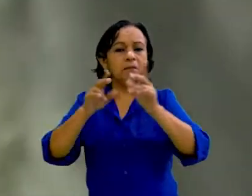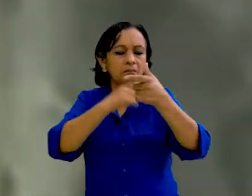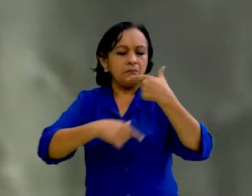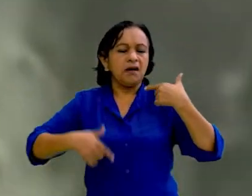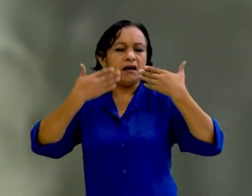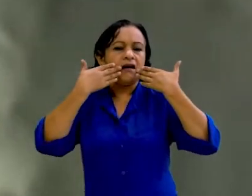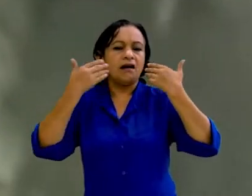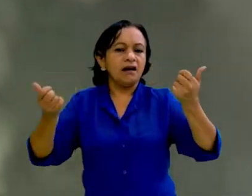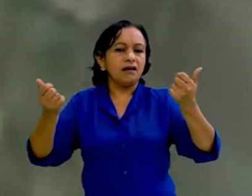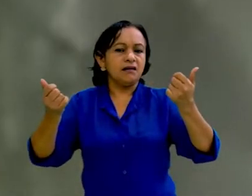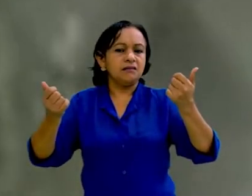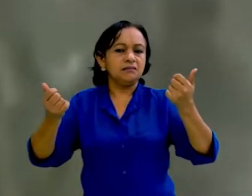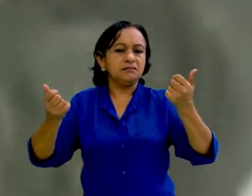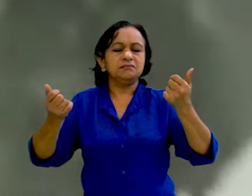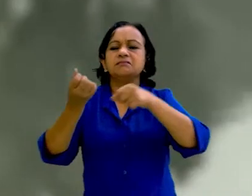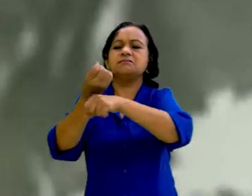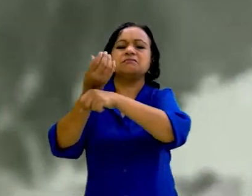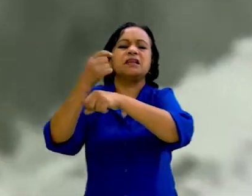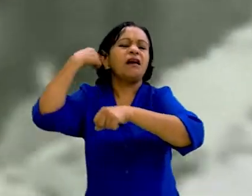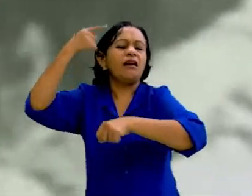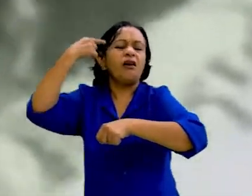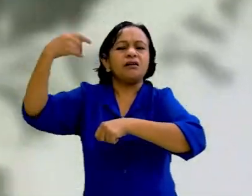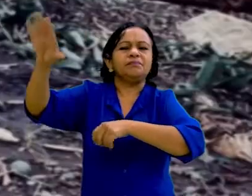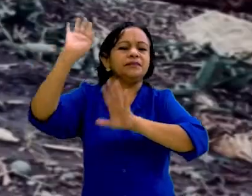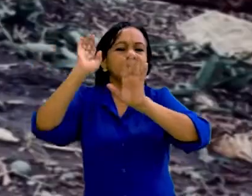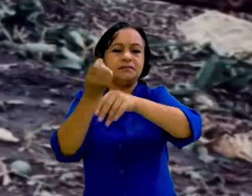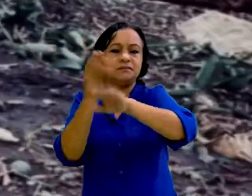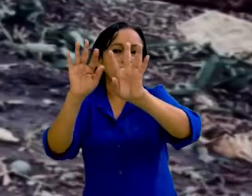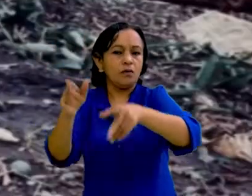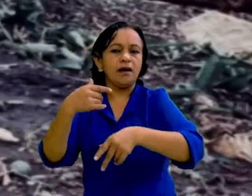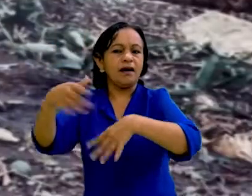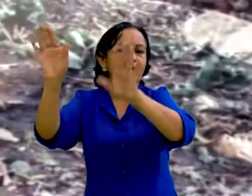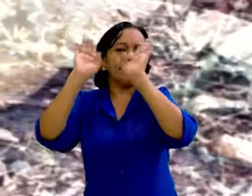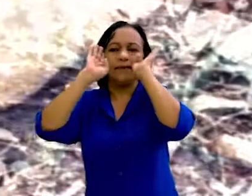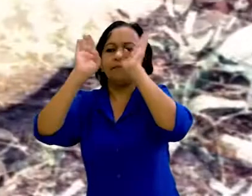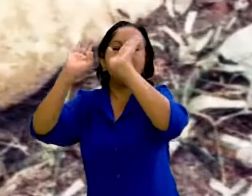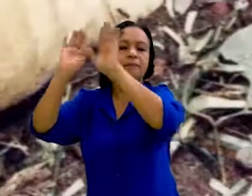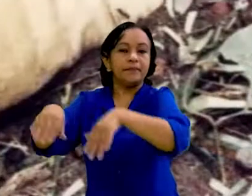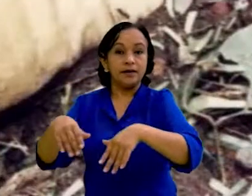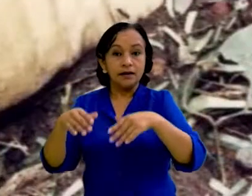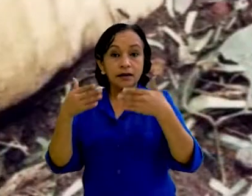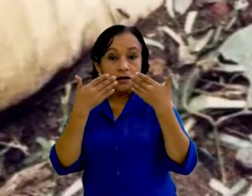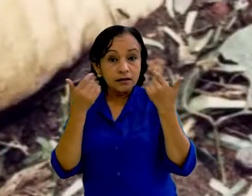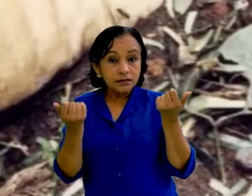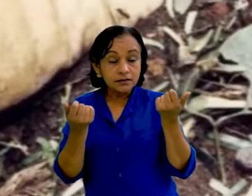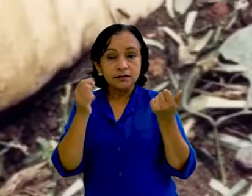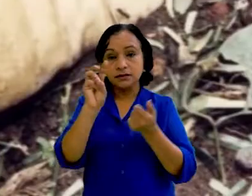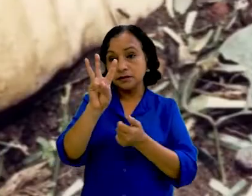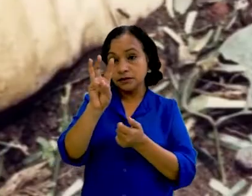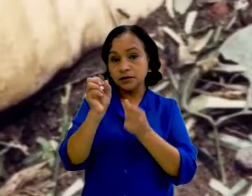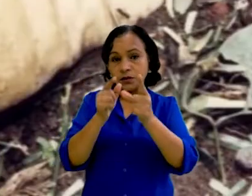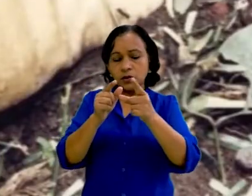presidente Arnoldo Alemán fue, la alcaldesa es una loca y que no había que hacerle caso. El 30 de octubre,